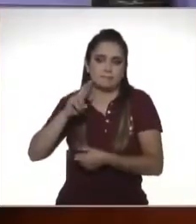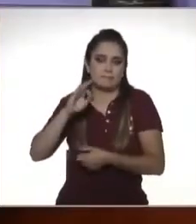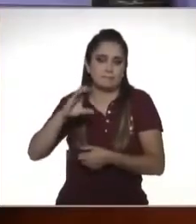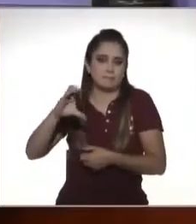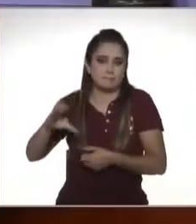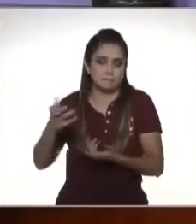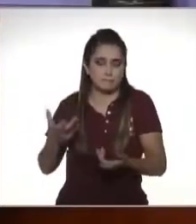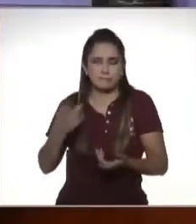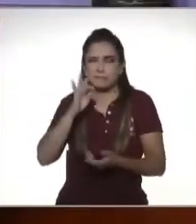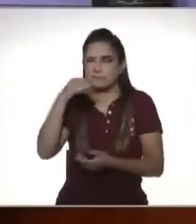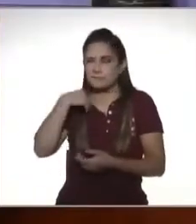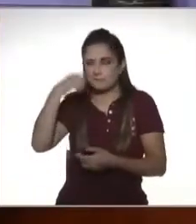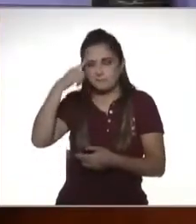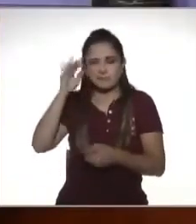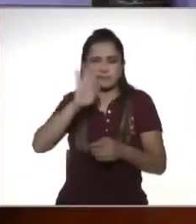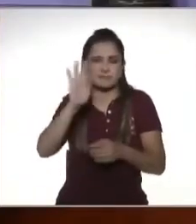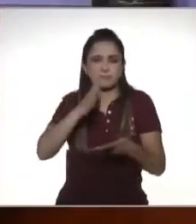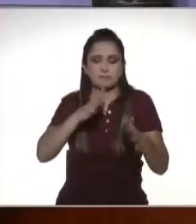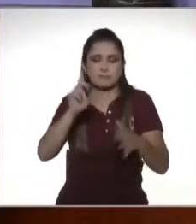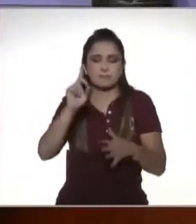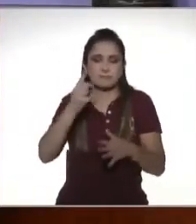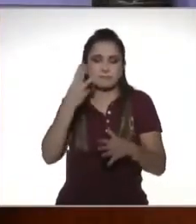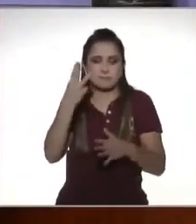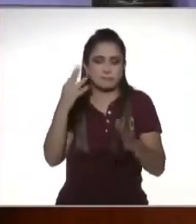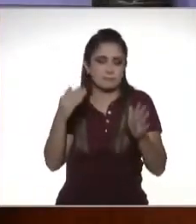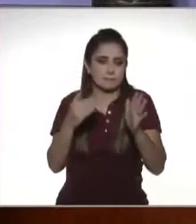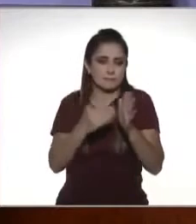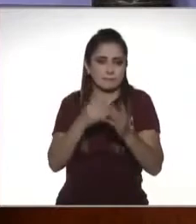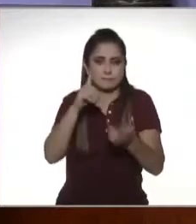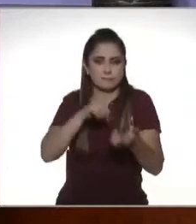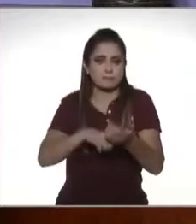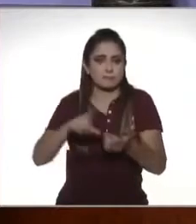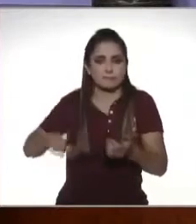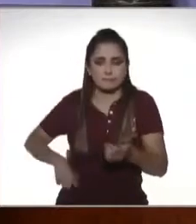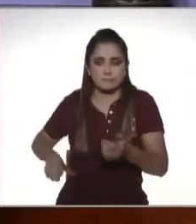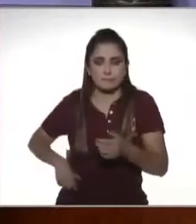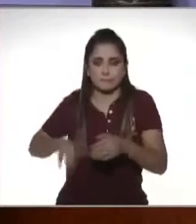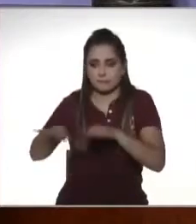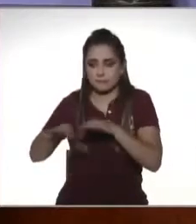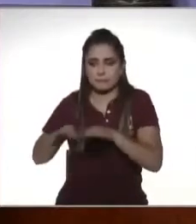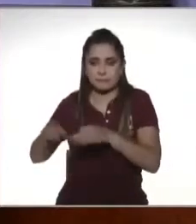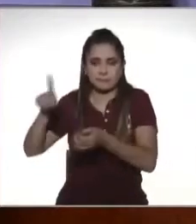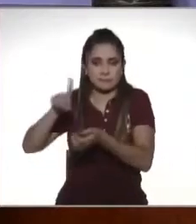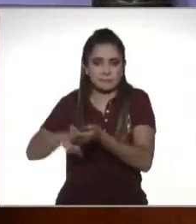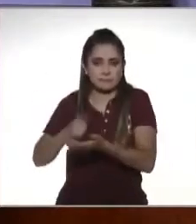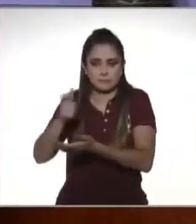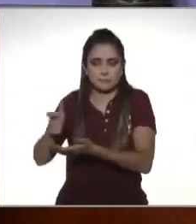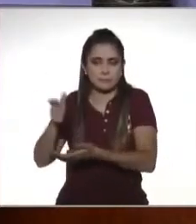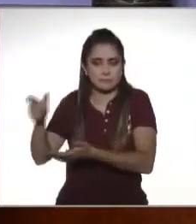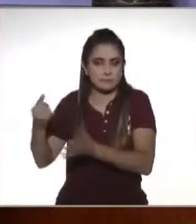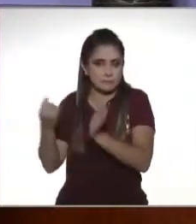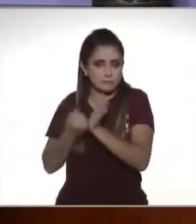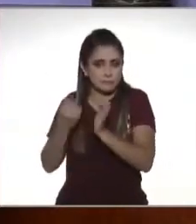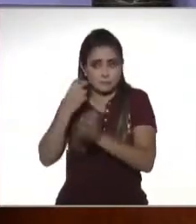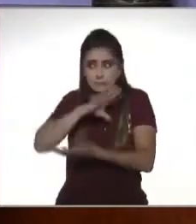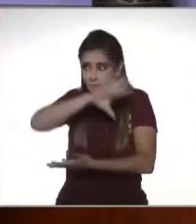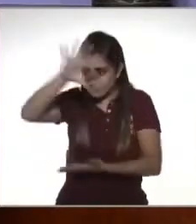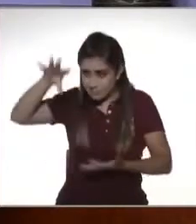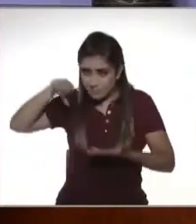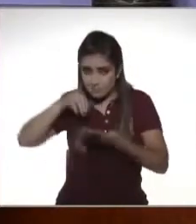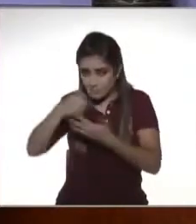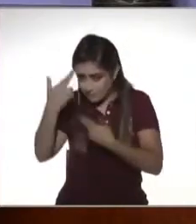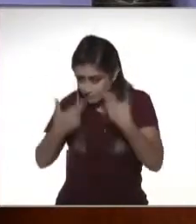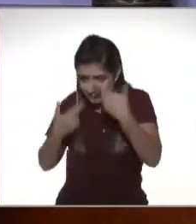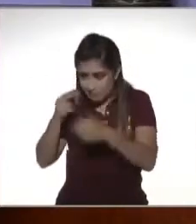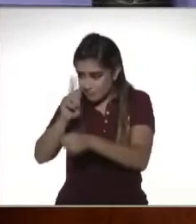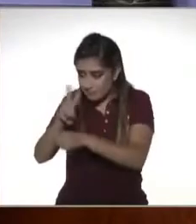recuerdo mal son cerca de 33 mil funcionarios del servicio de inversión tributaria entonces evidentemente no